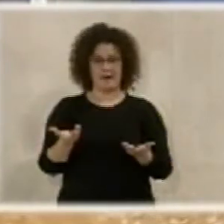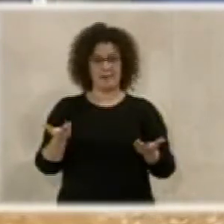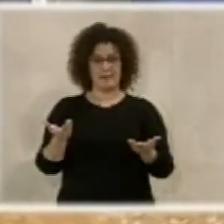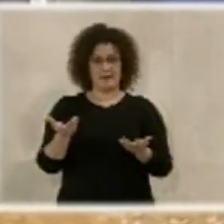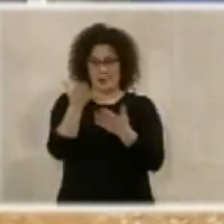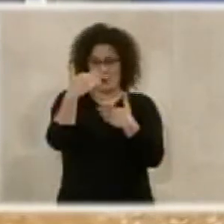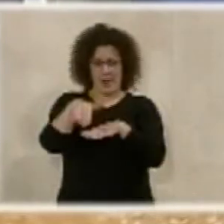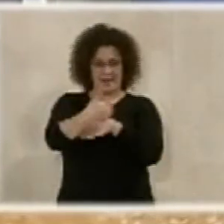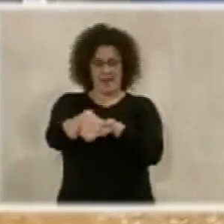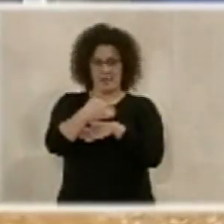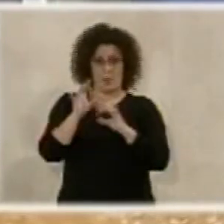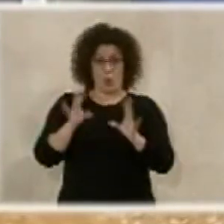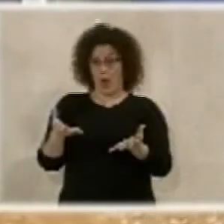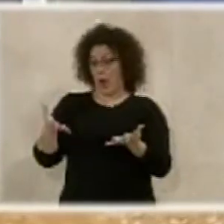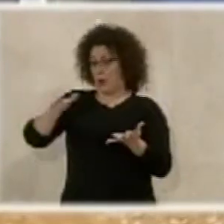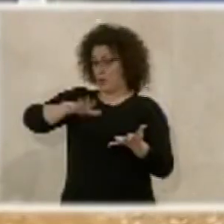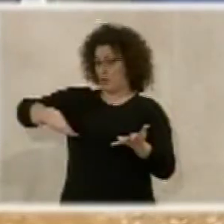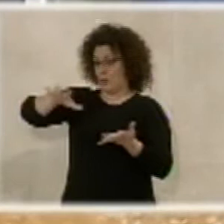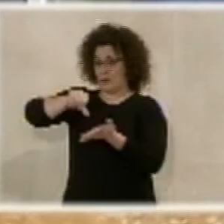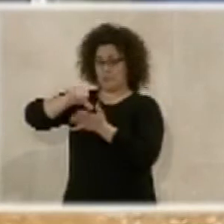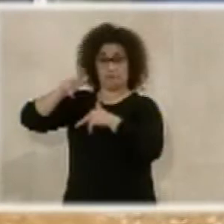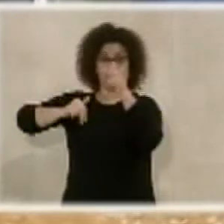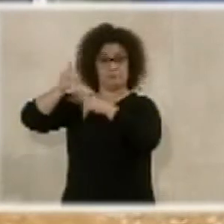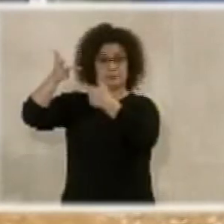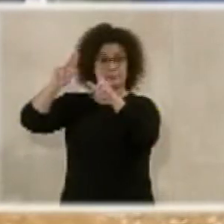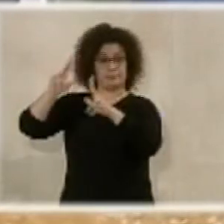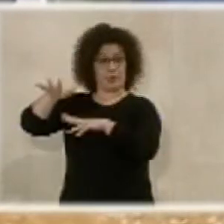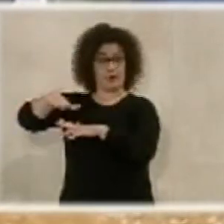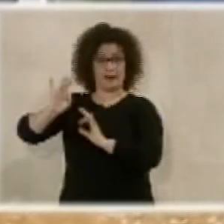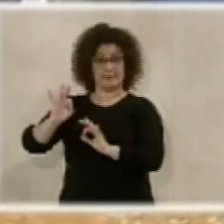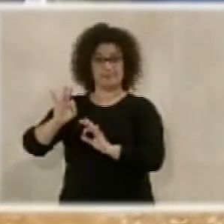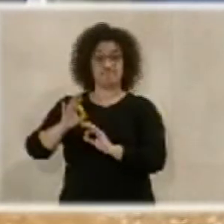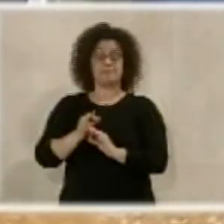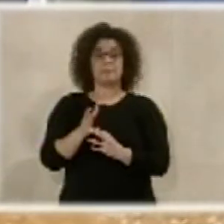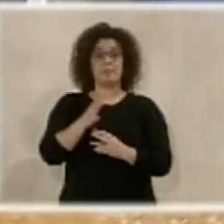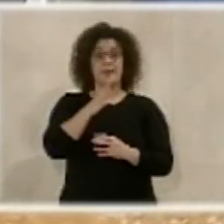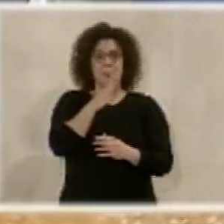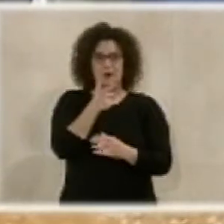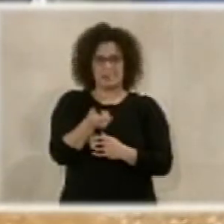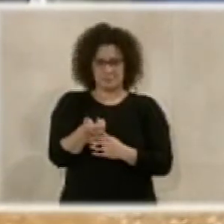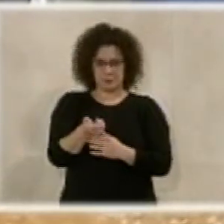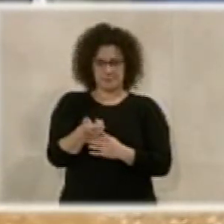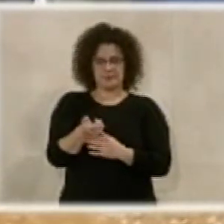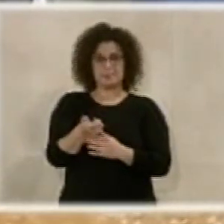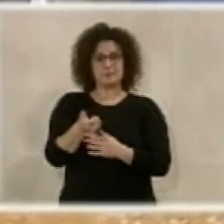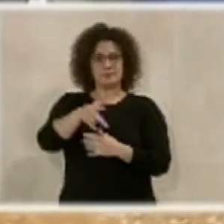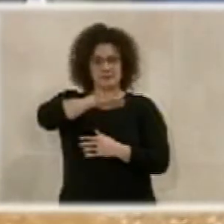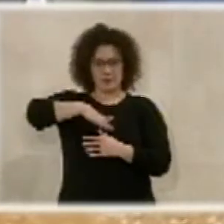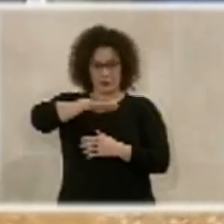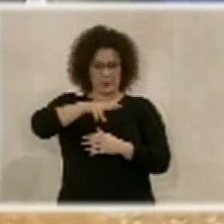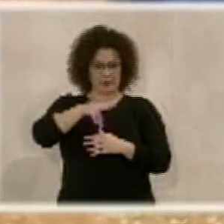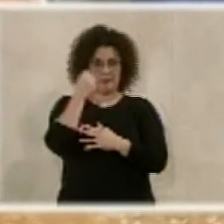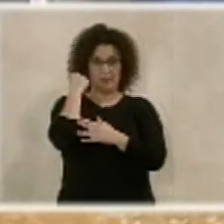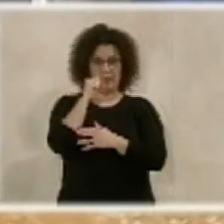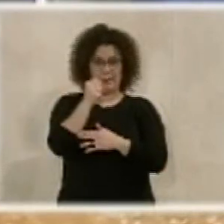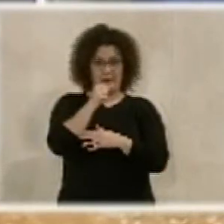tienen unas calles como podemos tener en la zona urbana. Para esto, pues, lógicamente, lo que es una zona fuera de ordenación, lo que se